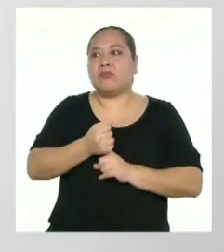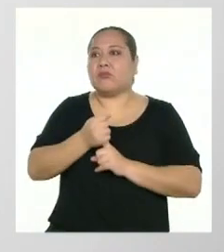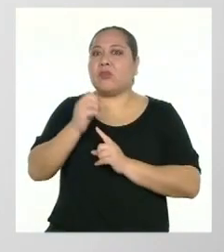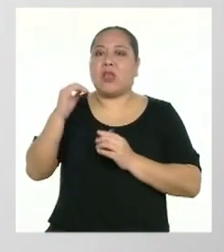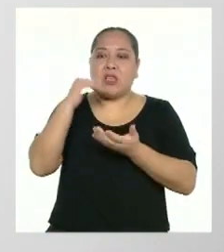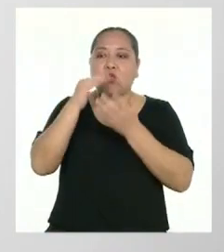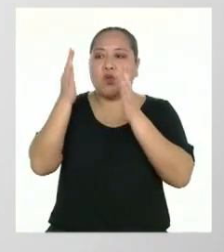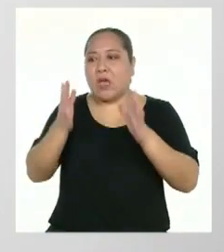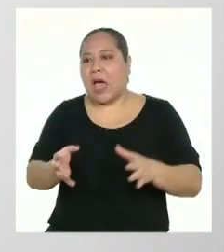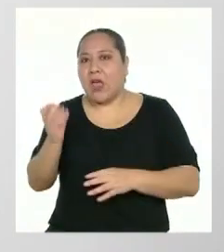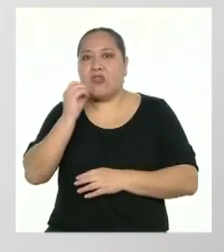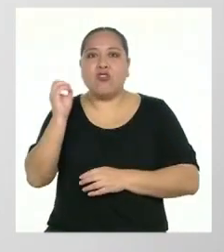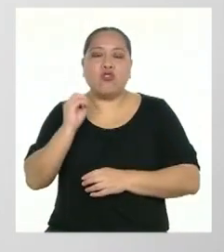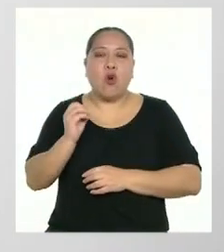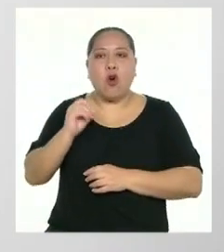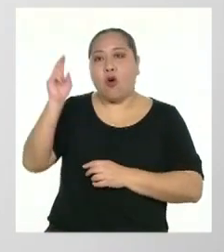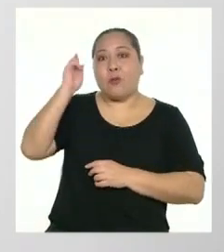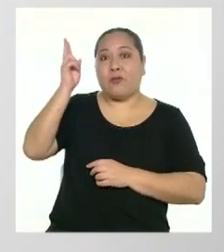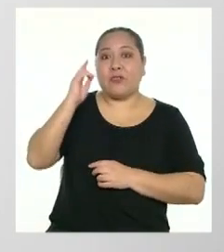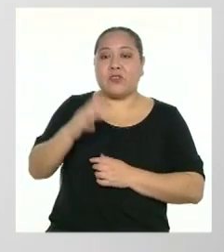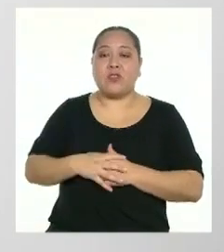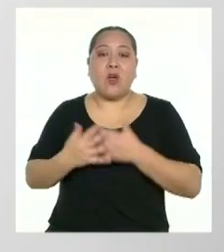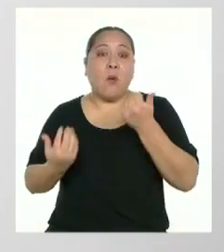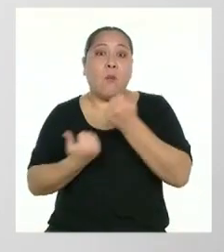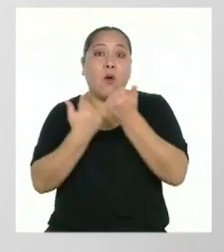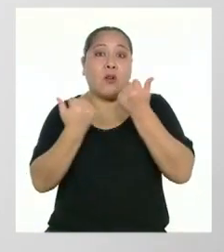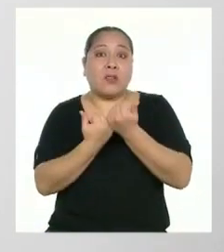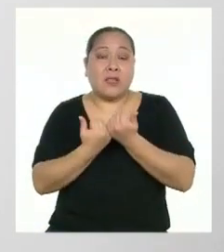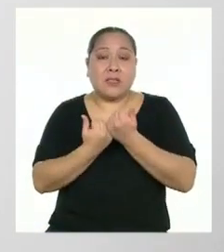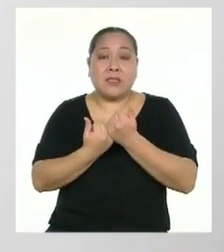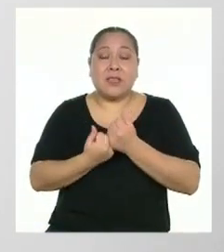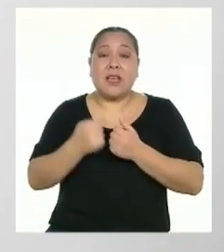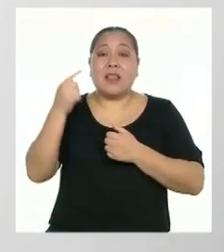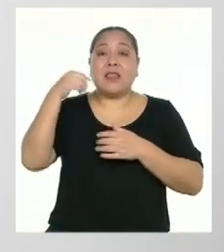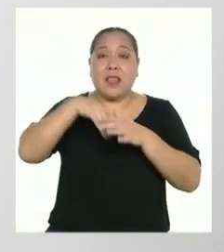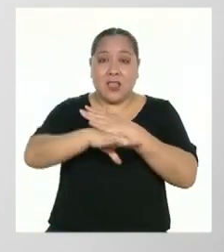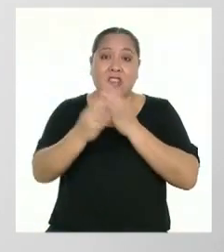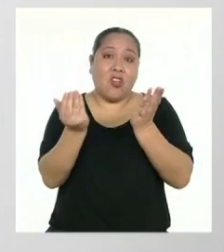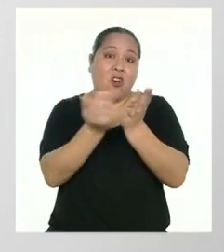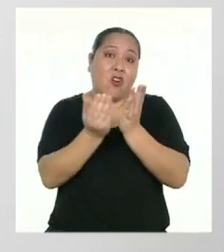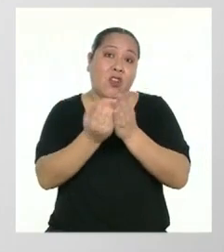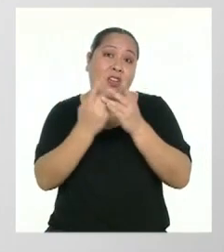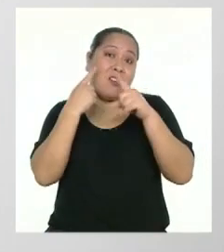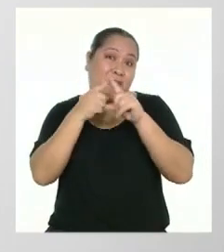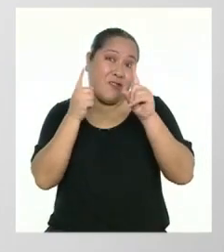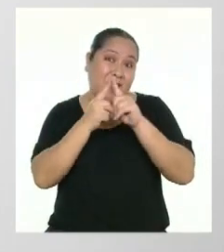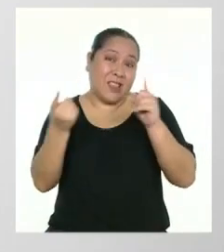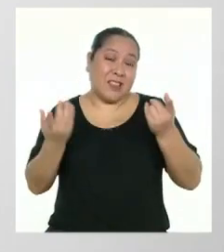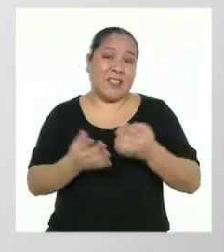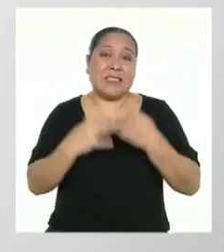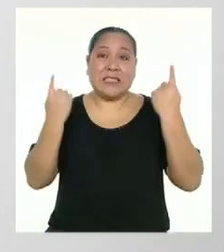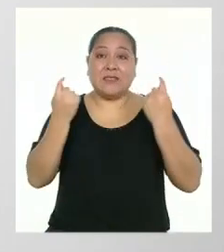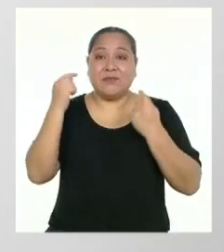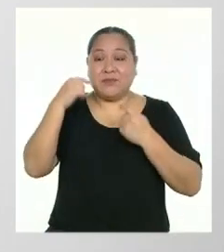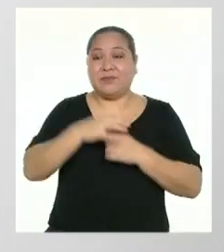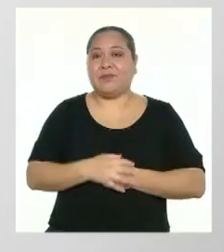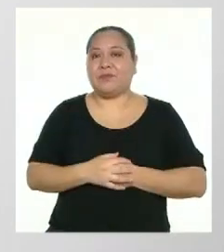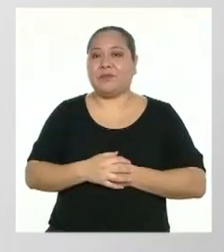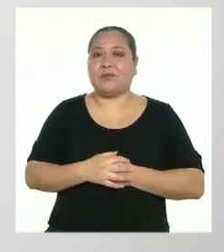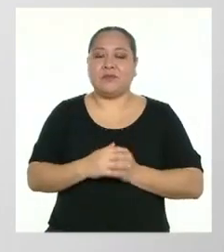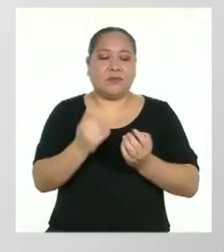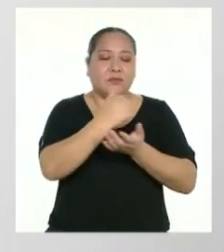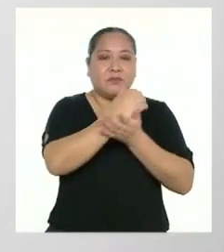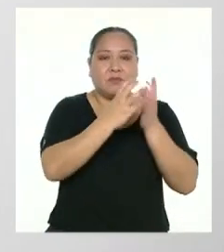educativa, los aportes realizados a la institución, eventos, entre otros. Sección de deporte.